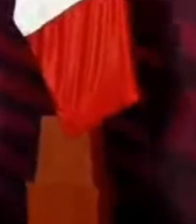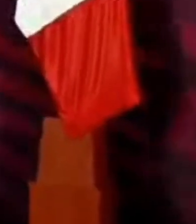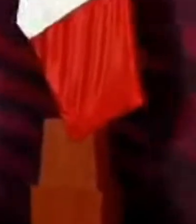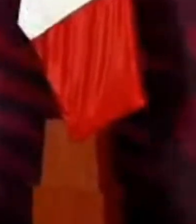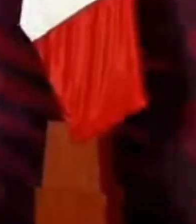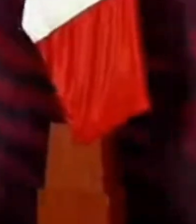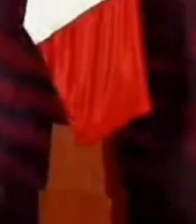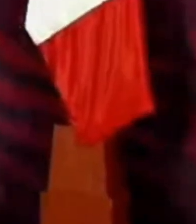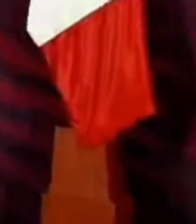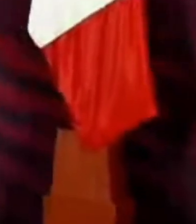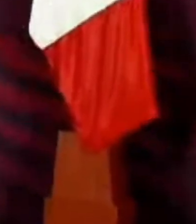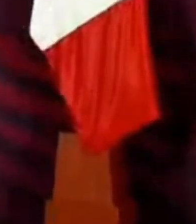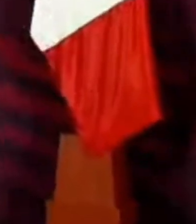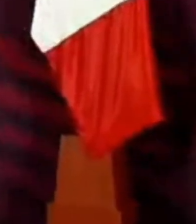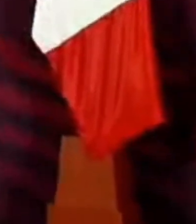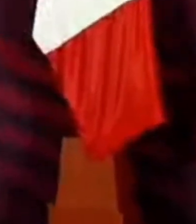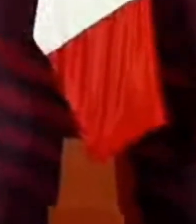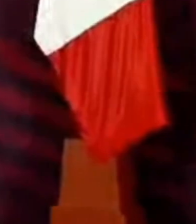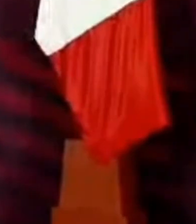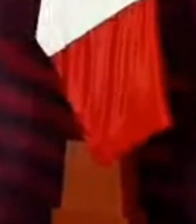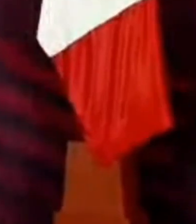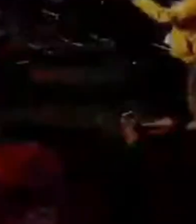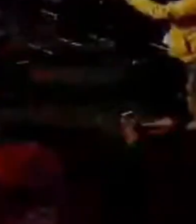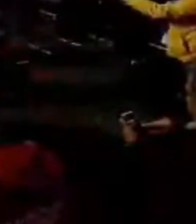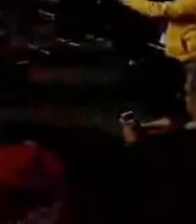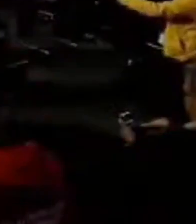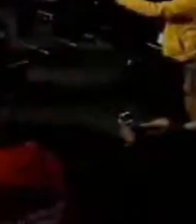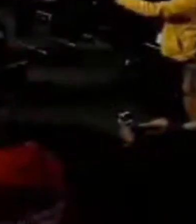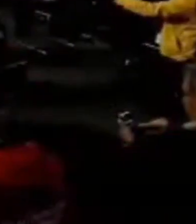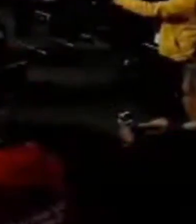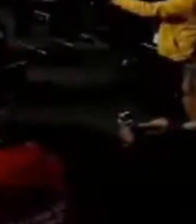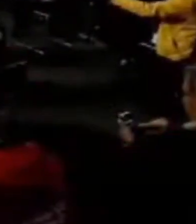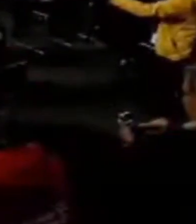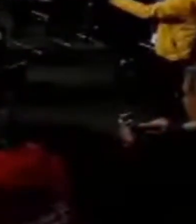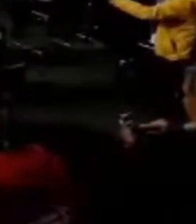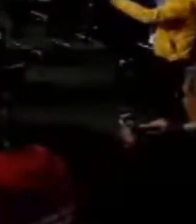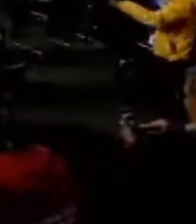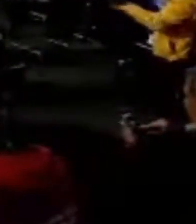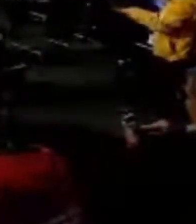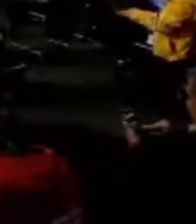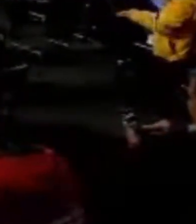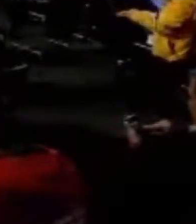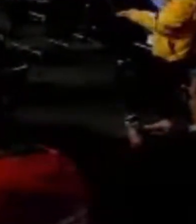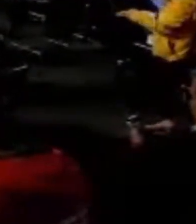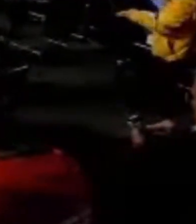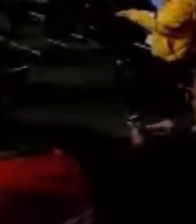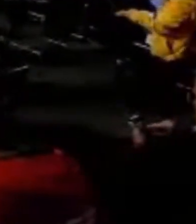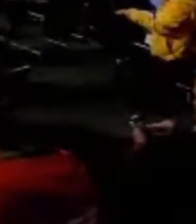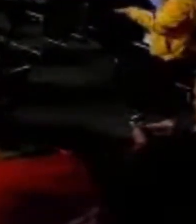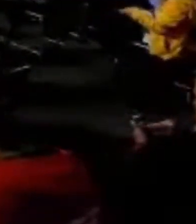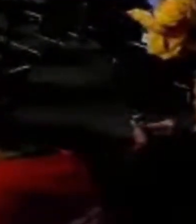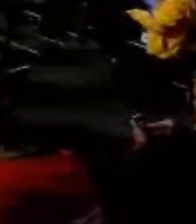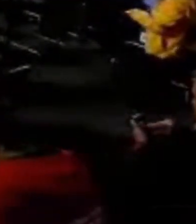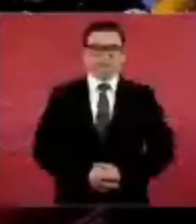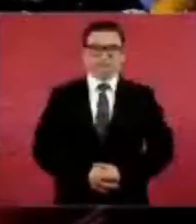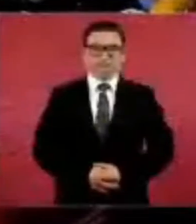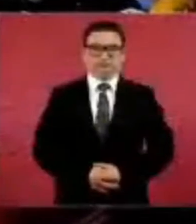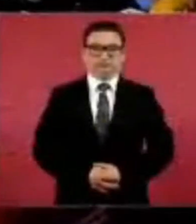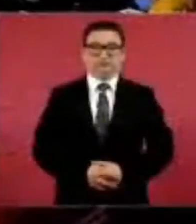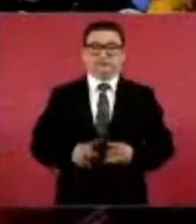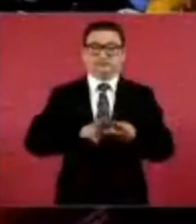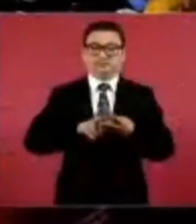mil kilómetros de vías férreas se